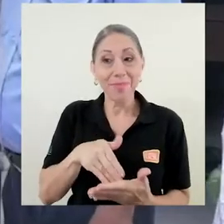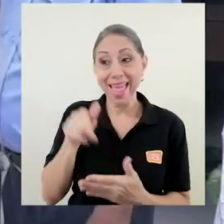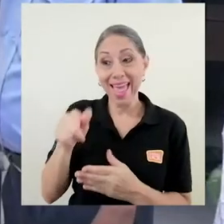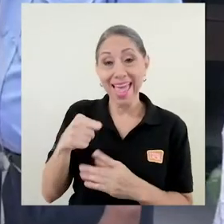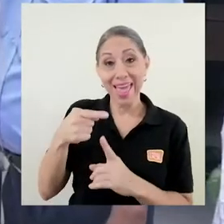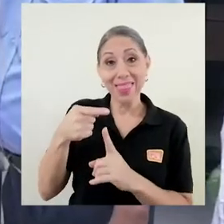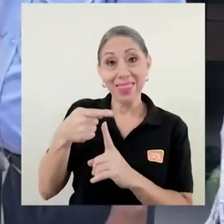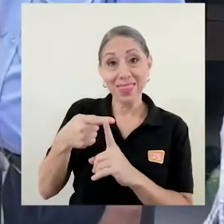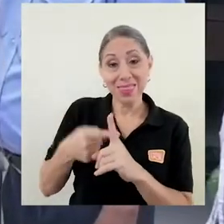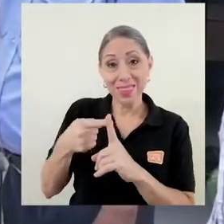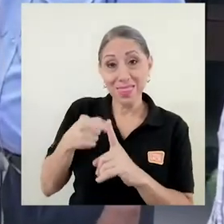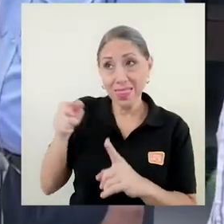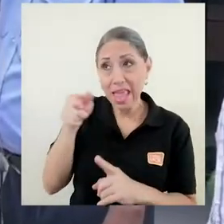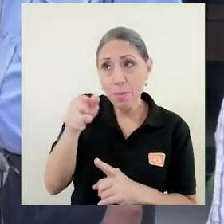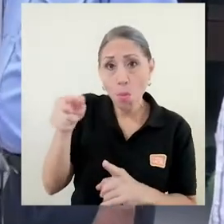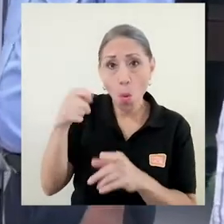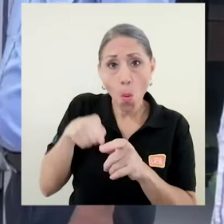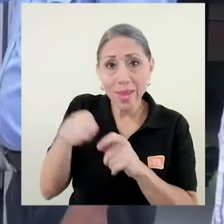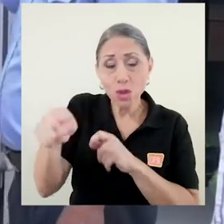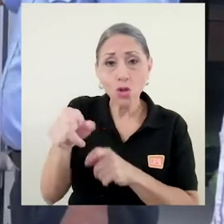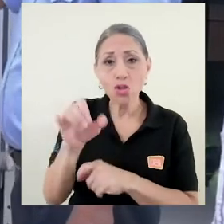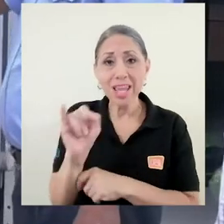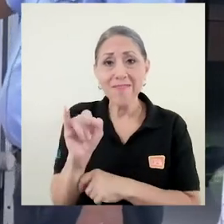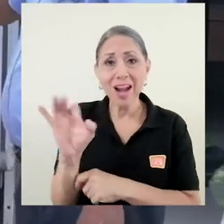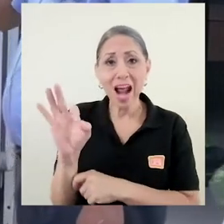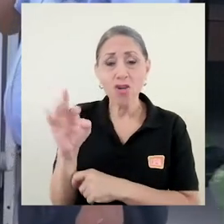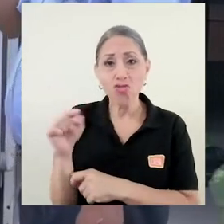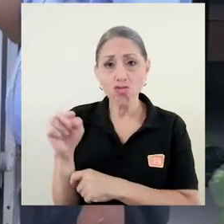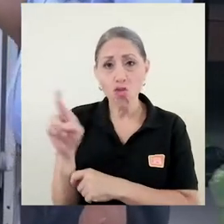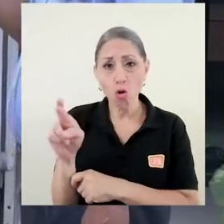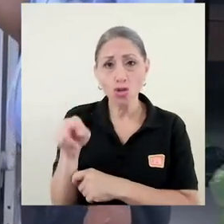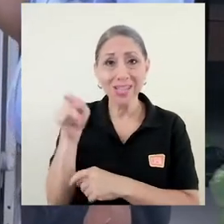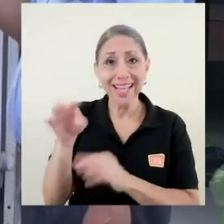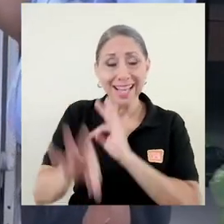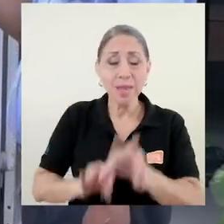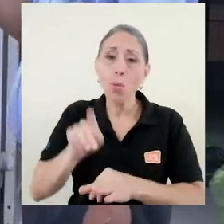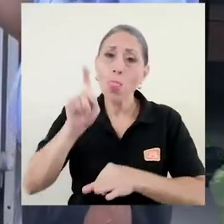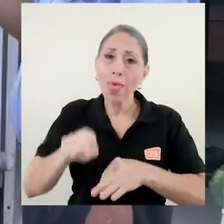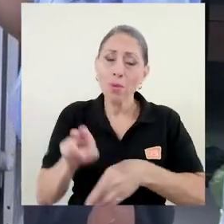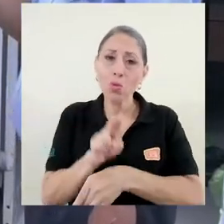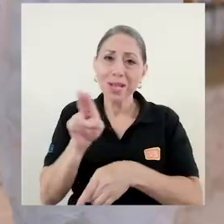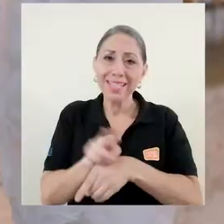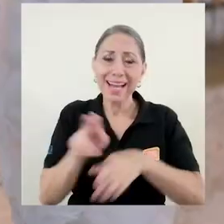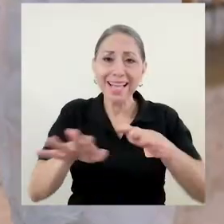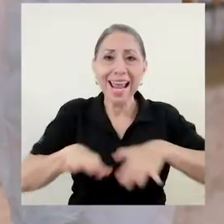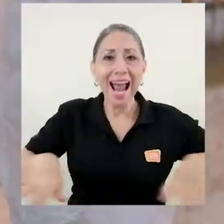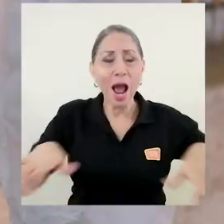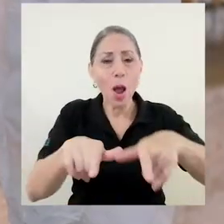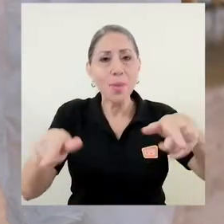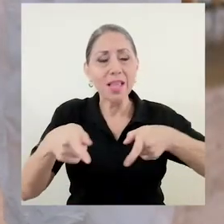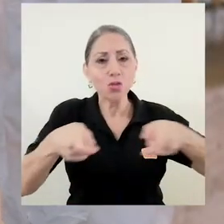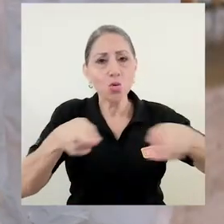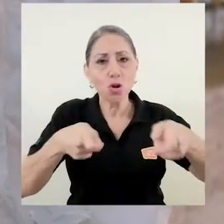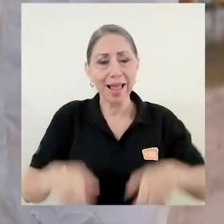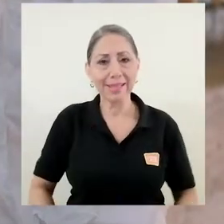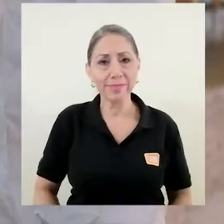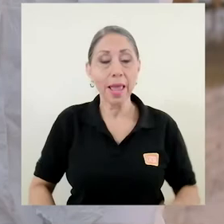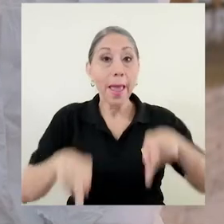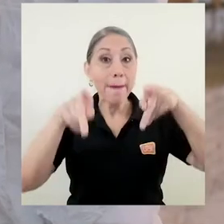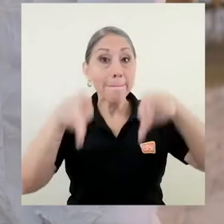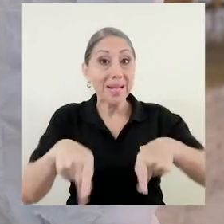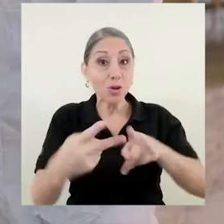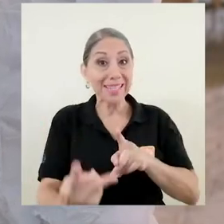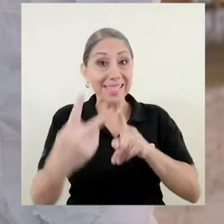termómetros infrarrojos de este tipo deben ser utilizados en ambientes controlados. Para aquellas personas que están